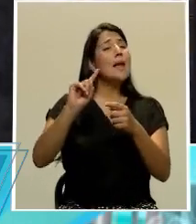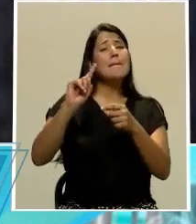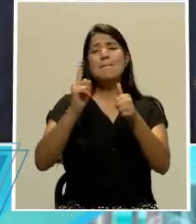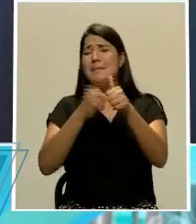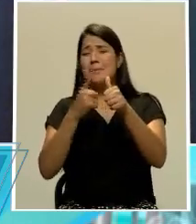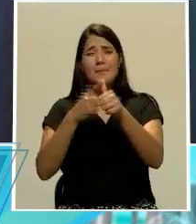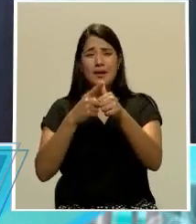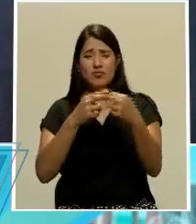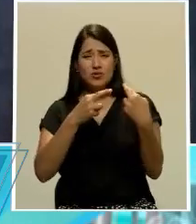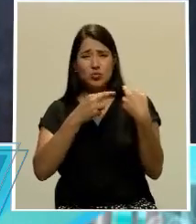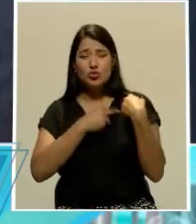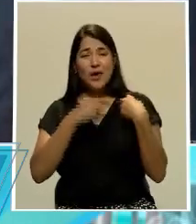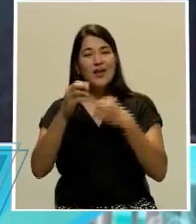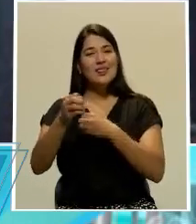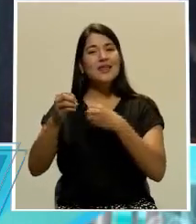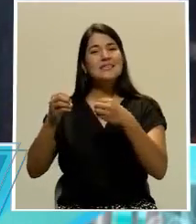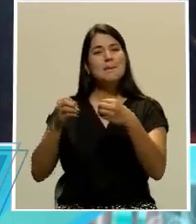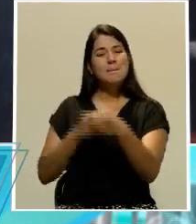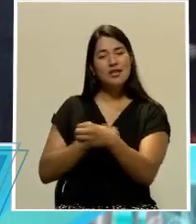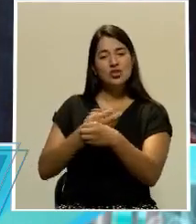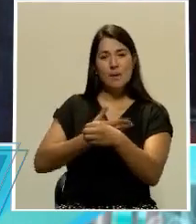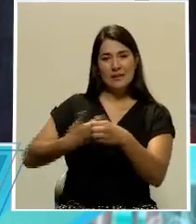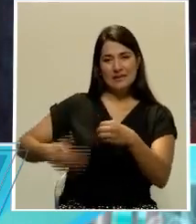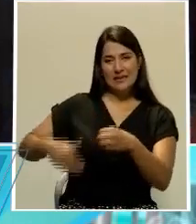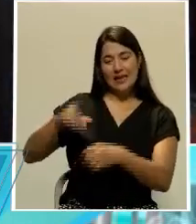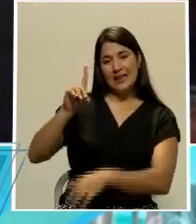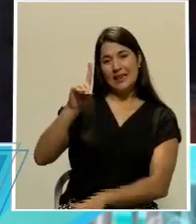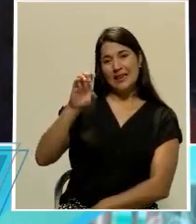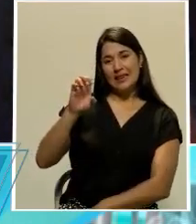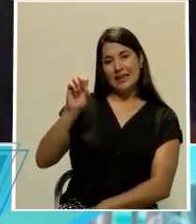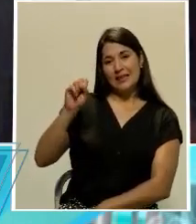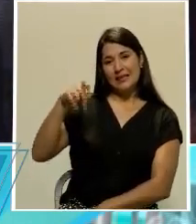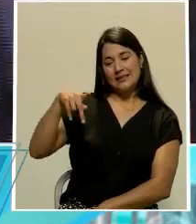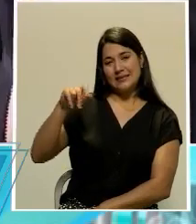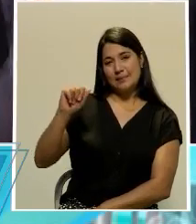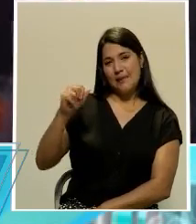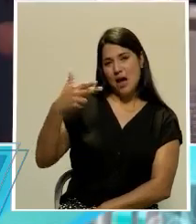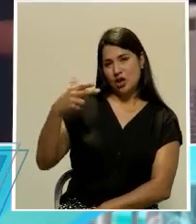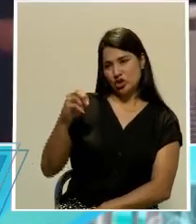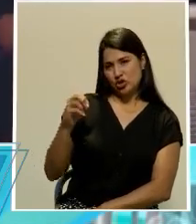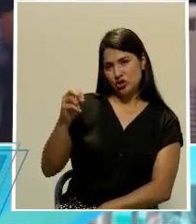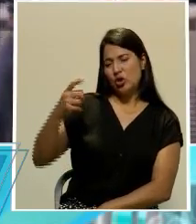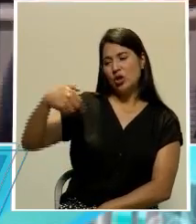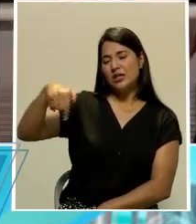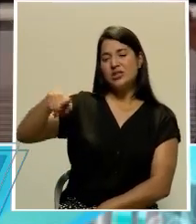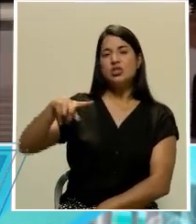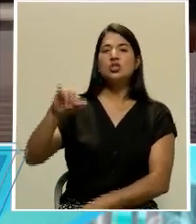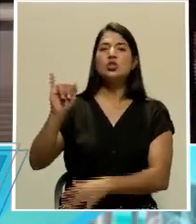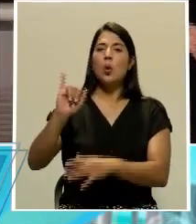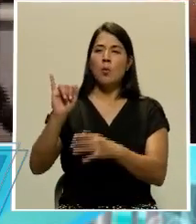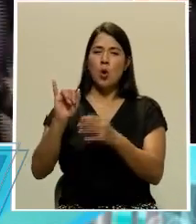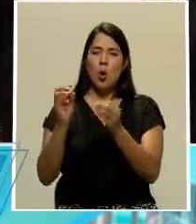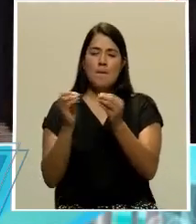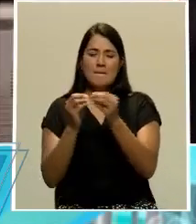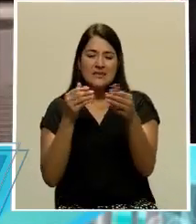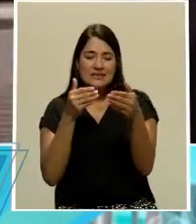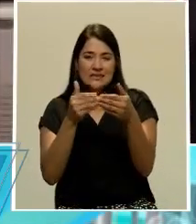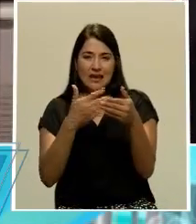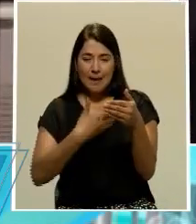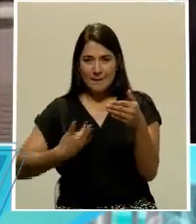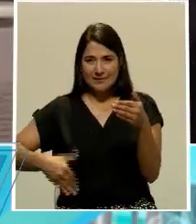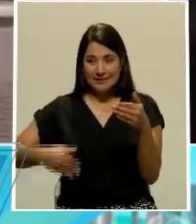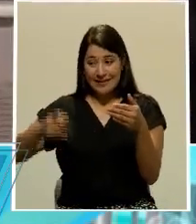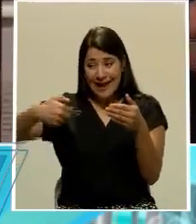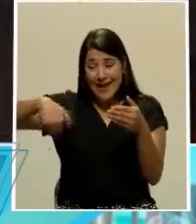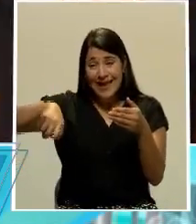presidencial, ¿verdad? Ahí es donde está el nodo de la atención. Y ahí está también centrado el tema de quienes se aseguran de la,